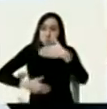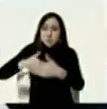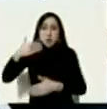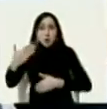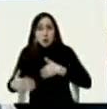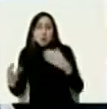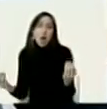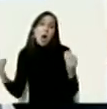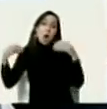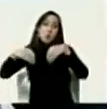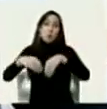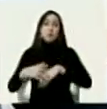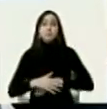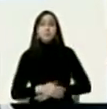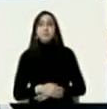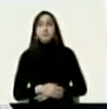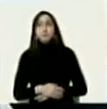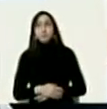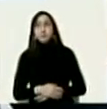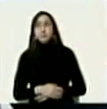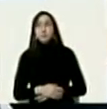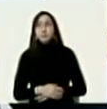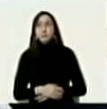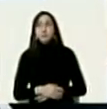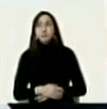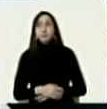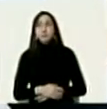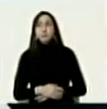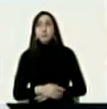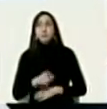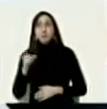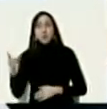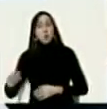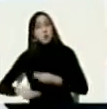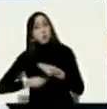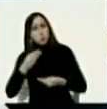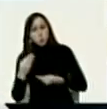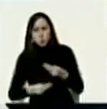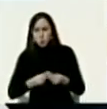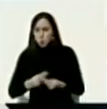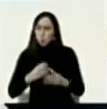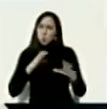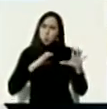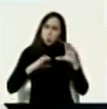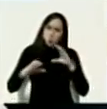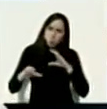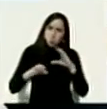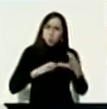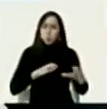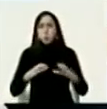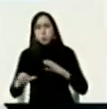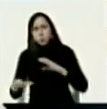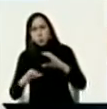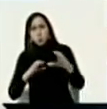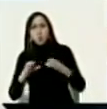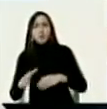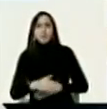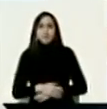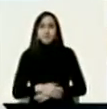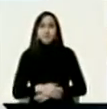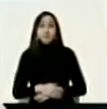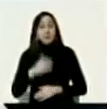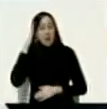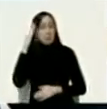negociación eso implicó arduas conversaciones una dificultad importante es la división